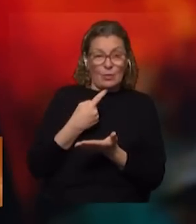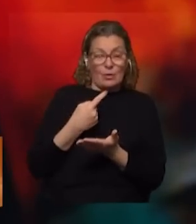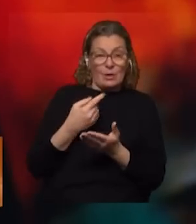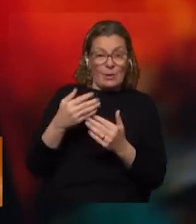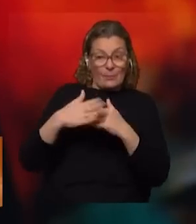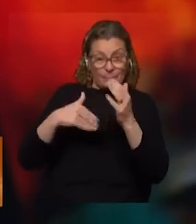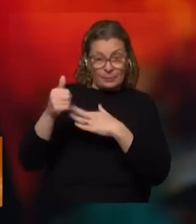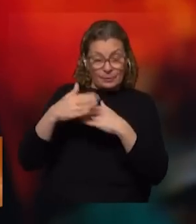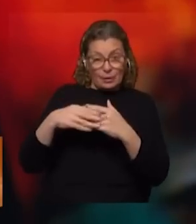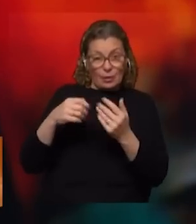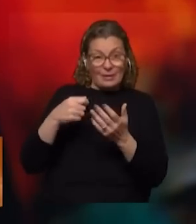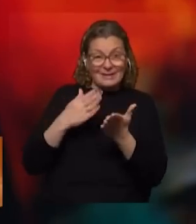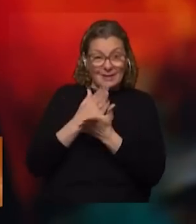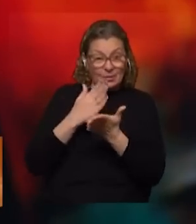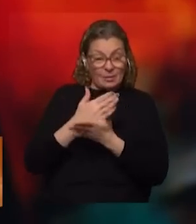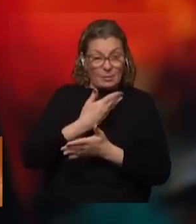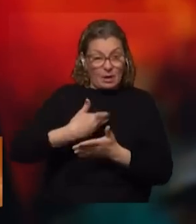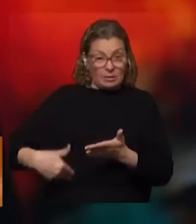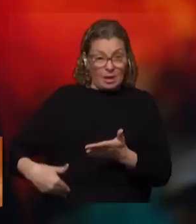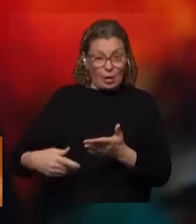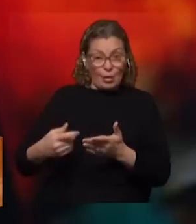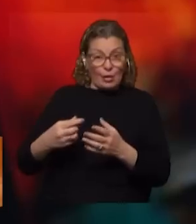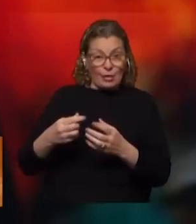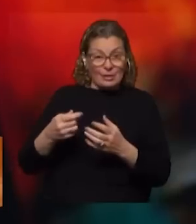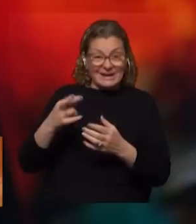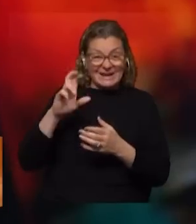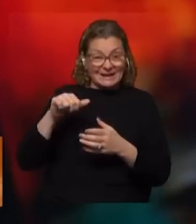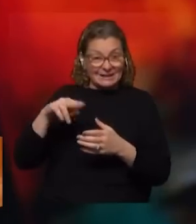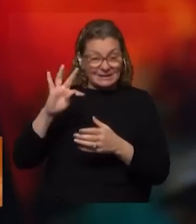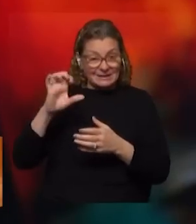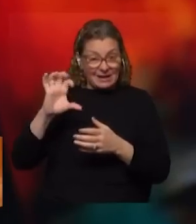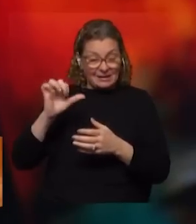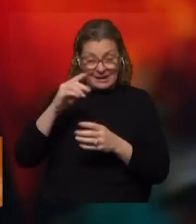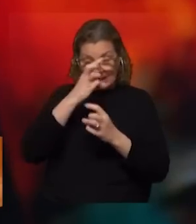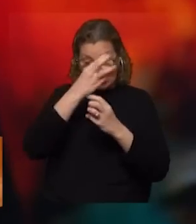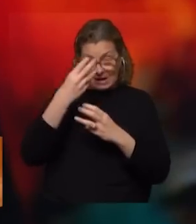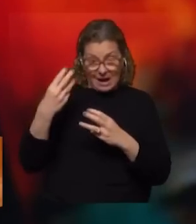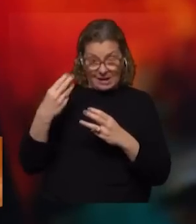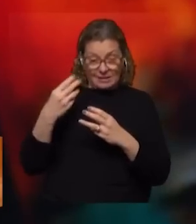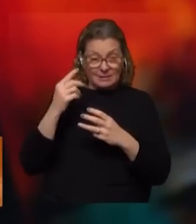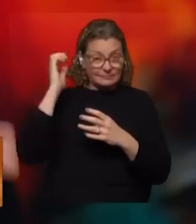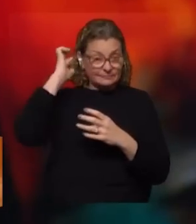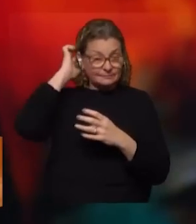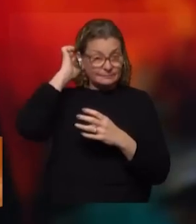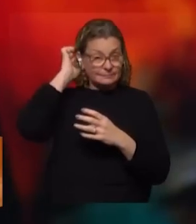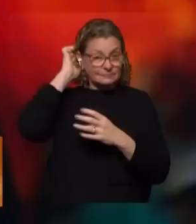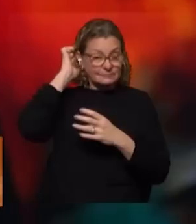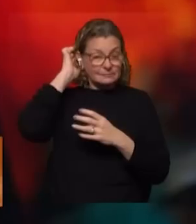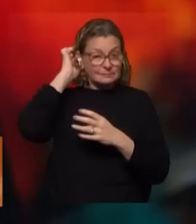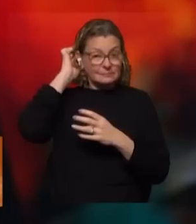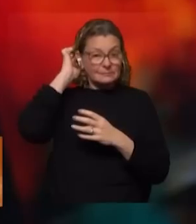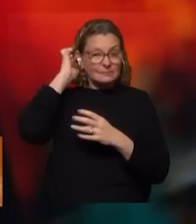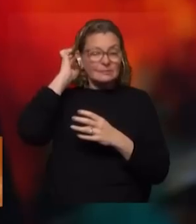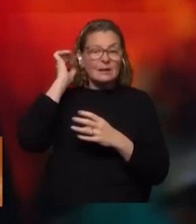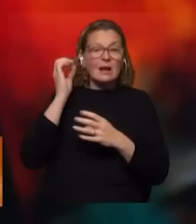obras en este país las construyó siempre el Estado de las rentas generales. Para no hacer eso, para no tomar deuda pública, para que la OSE tampoco tome préstamo,